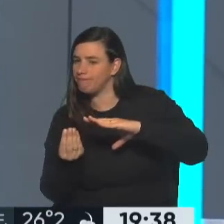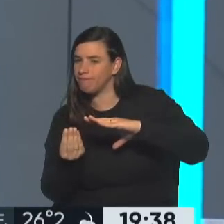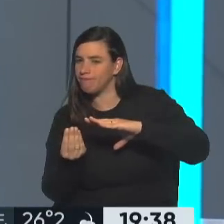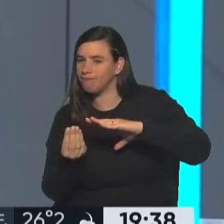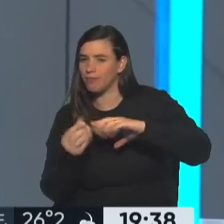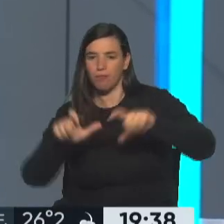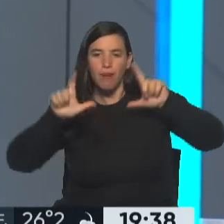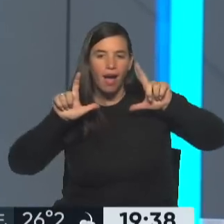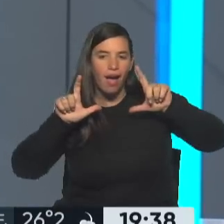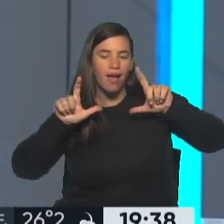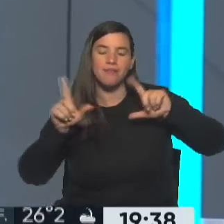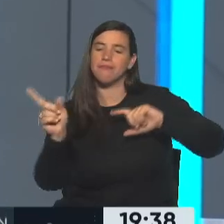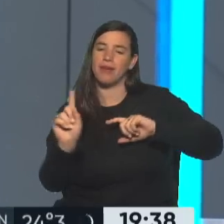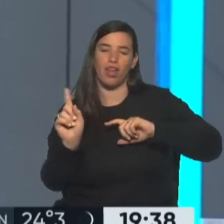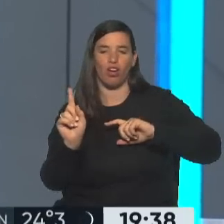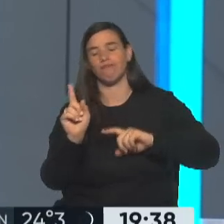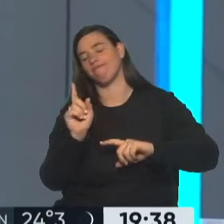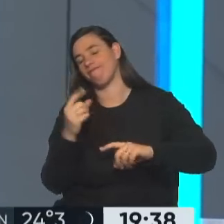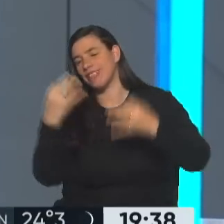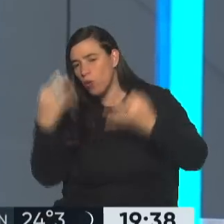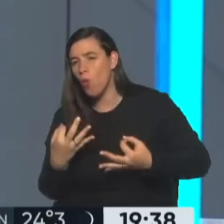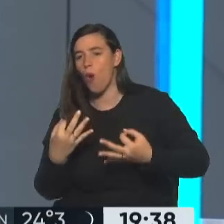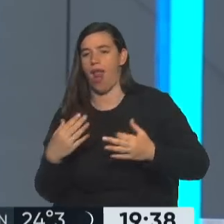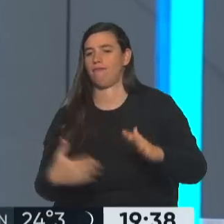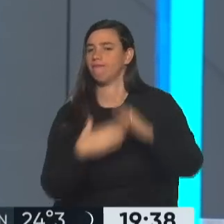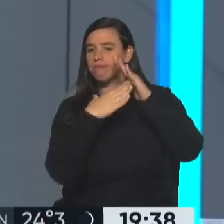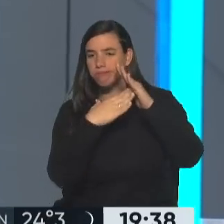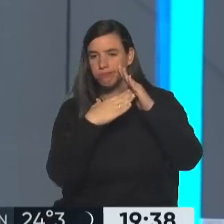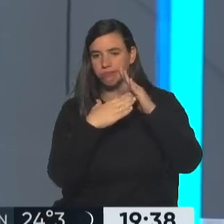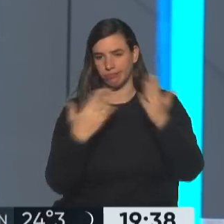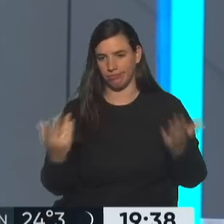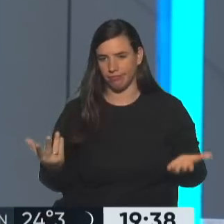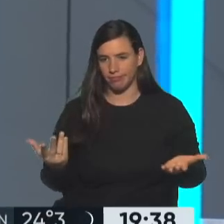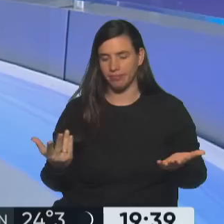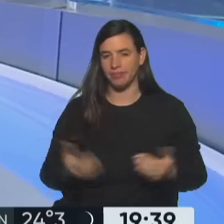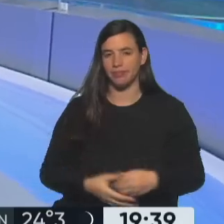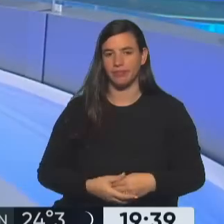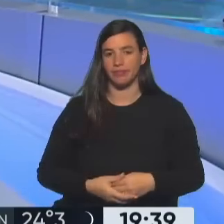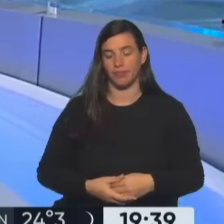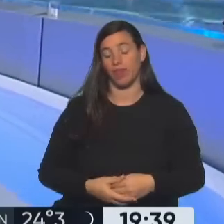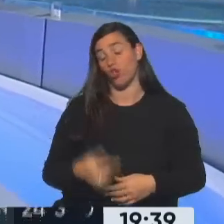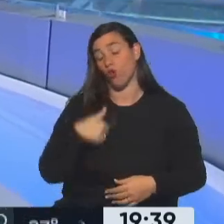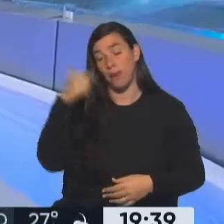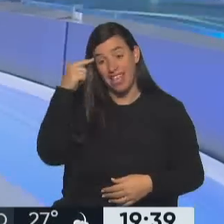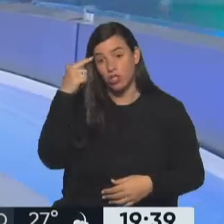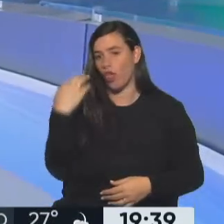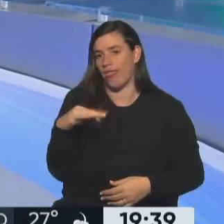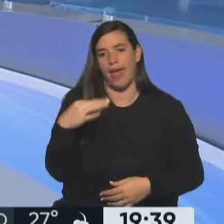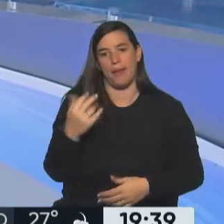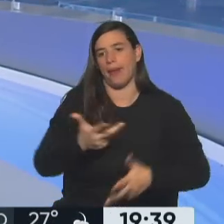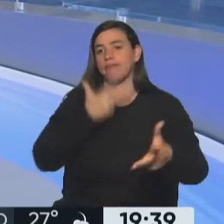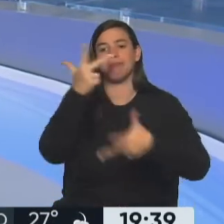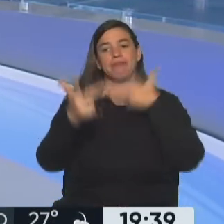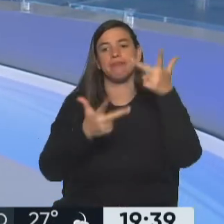claramente como líder del espacio. Creo que como tal tenía que hablar. Y cuando dice que no quiere ser